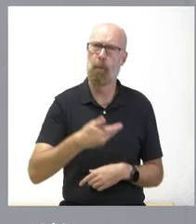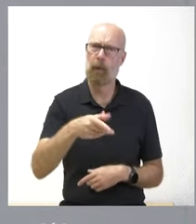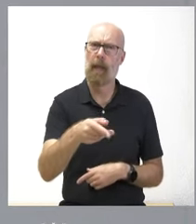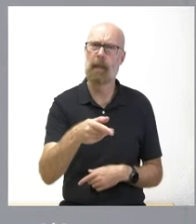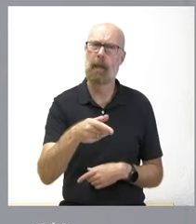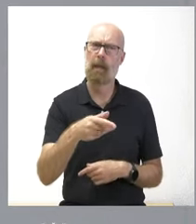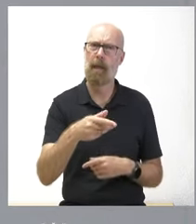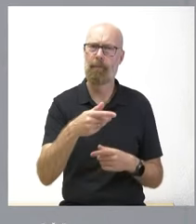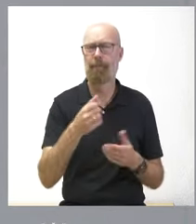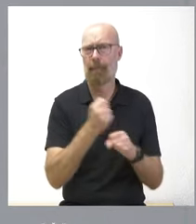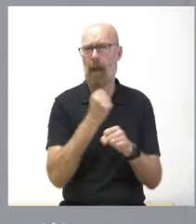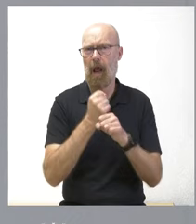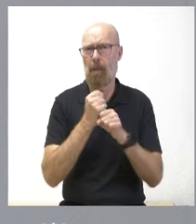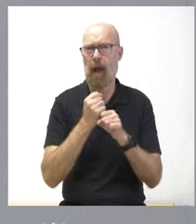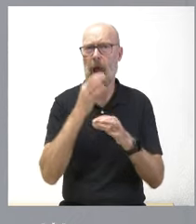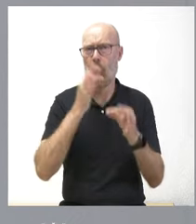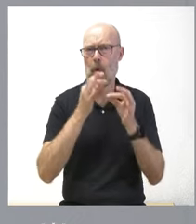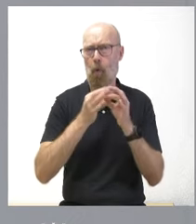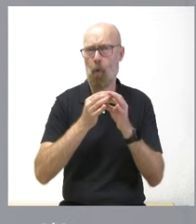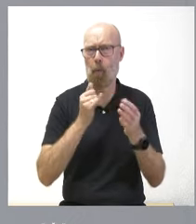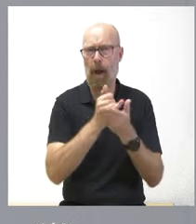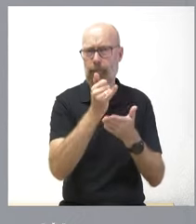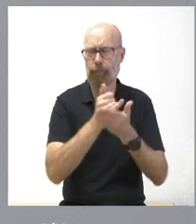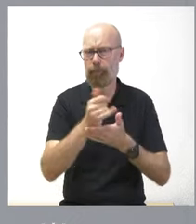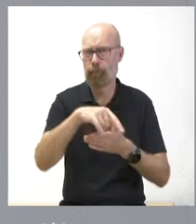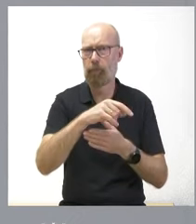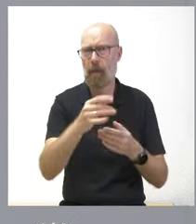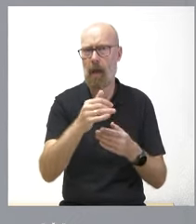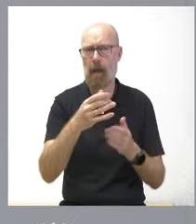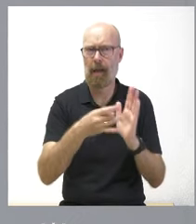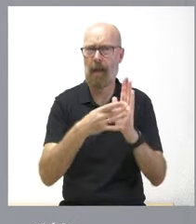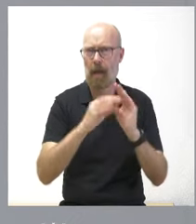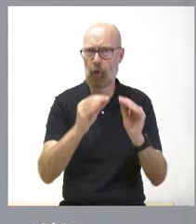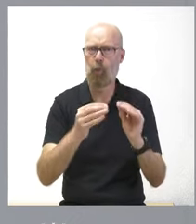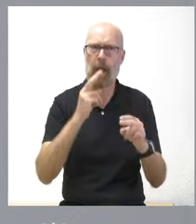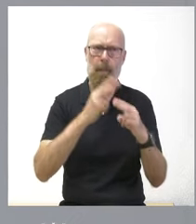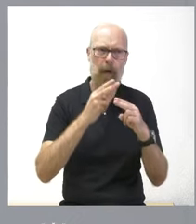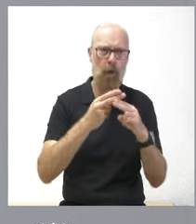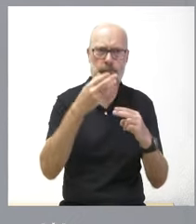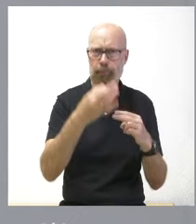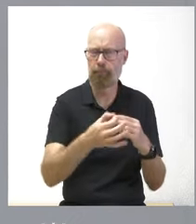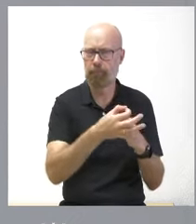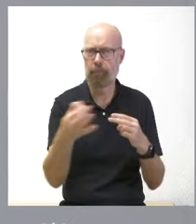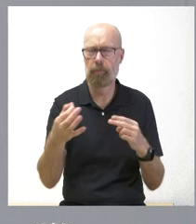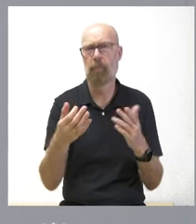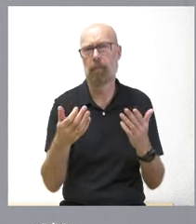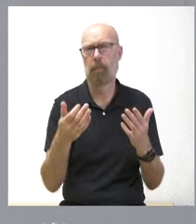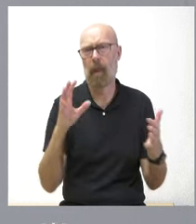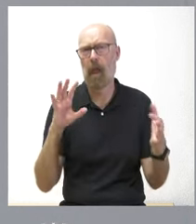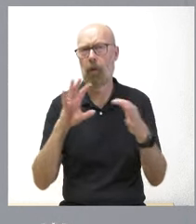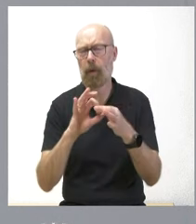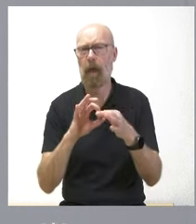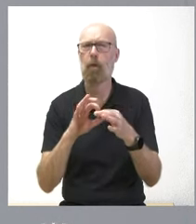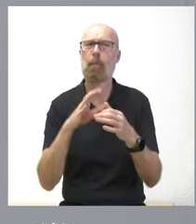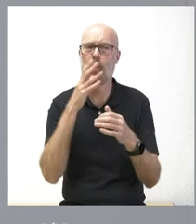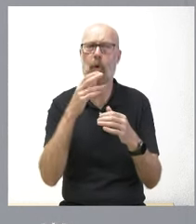viticultores del Bierzo tienen la calidad de los vinos del Bierzo en todo su ámbito tanto lo que tienen que ver de la